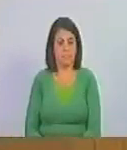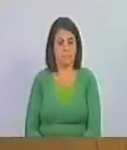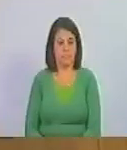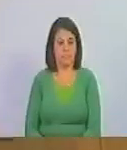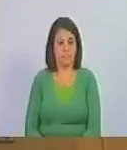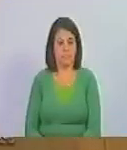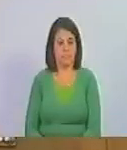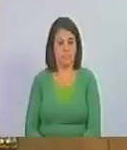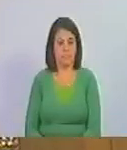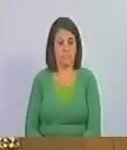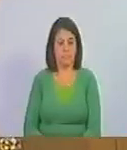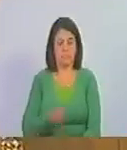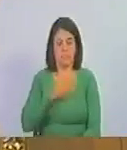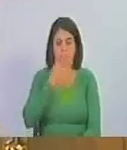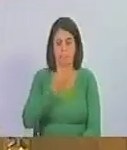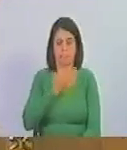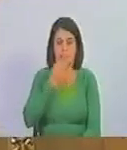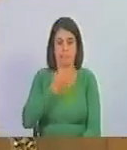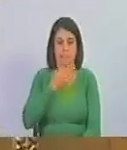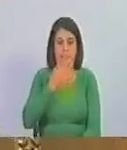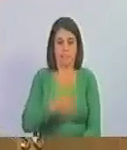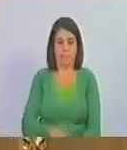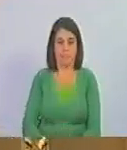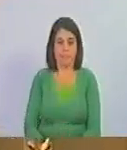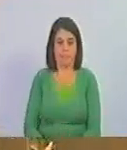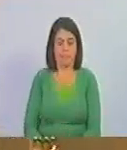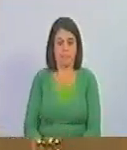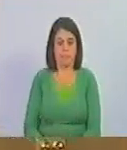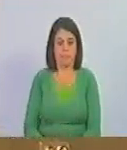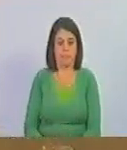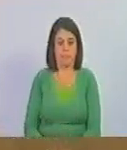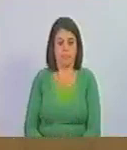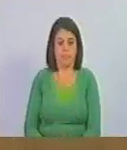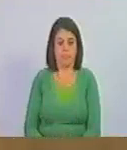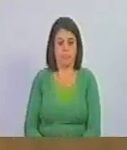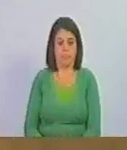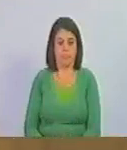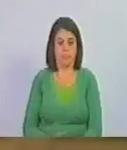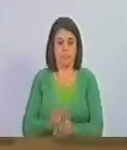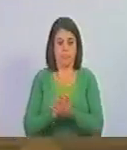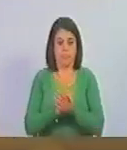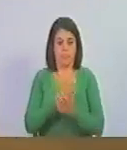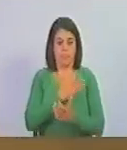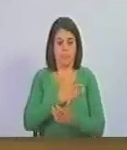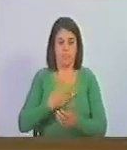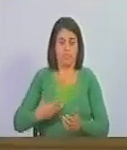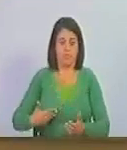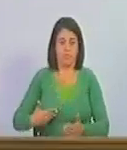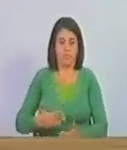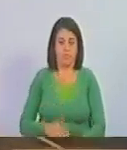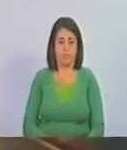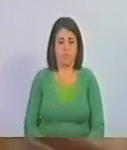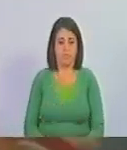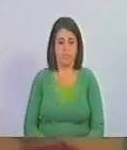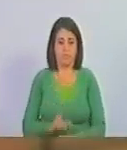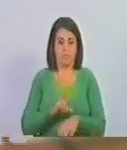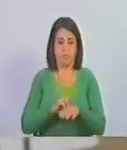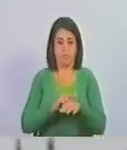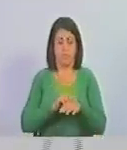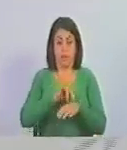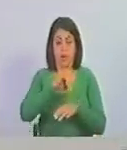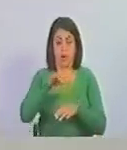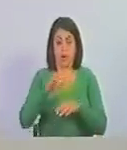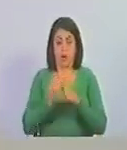Buenas tardes, compañeras, compañeros. Presidente, doctor Jorge